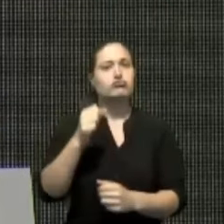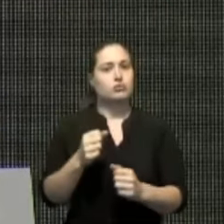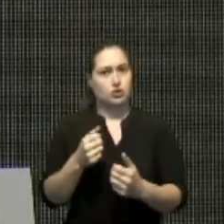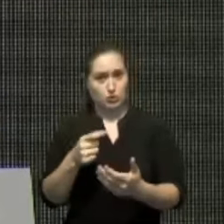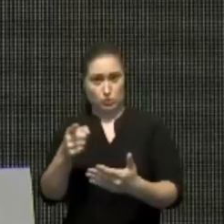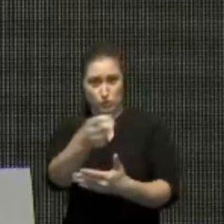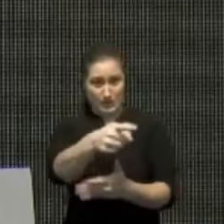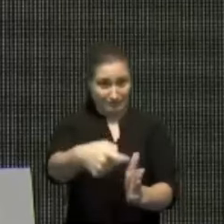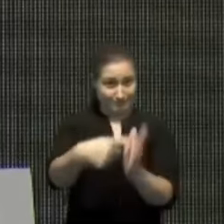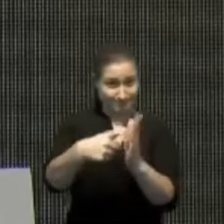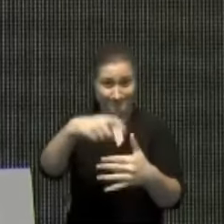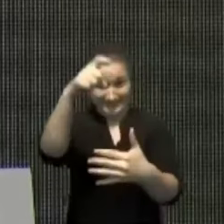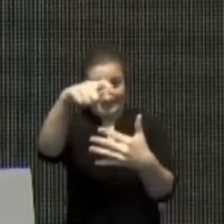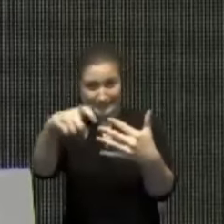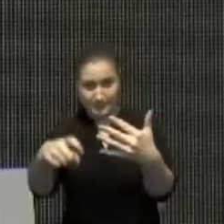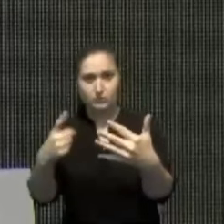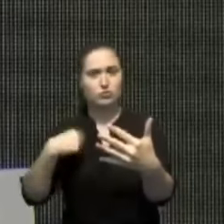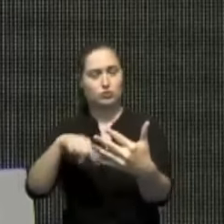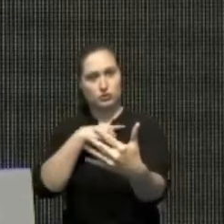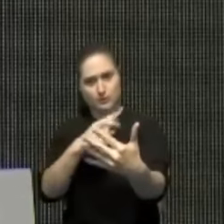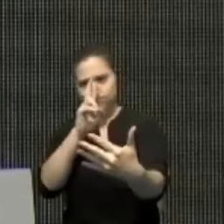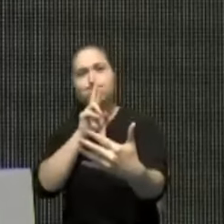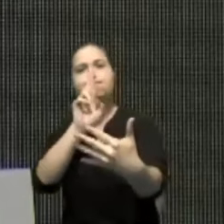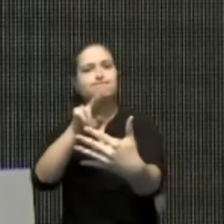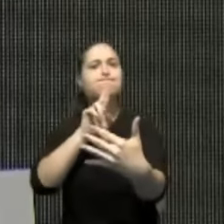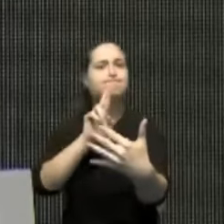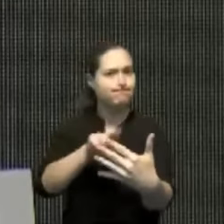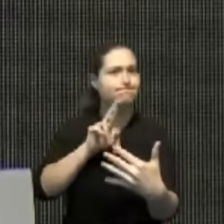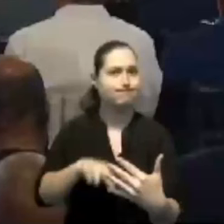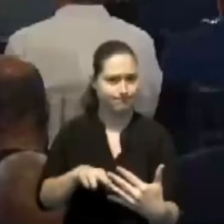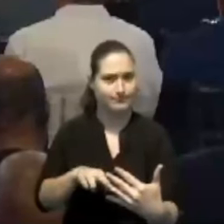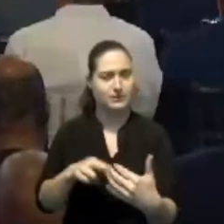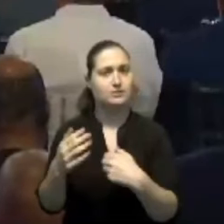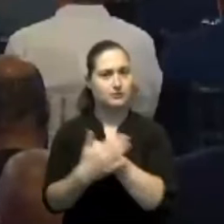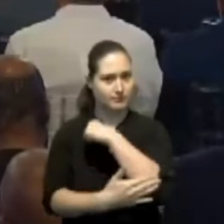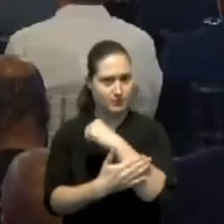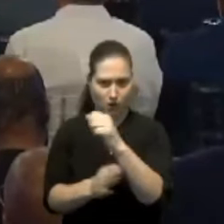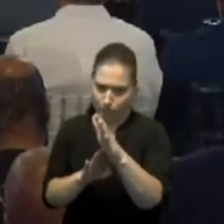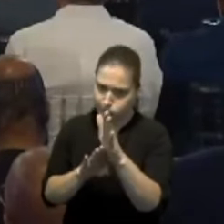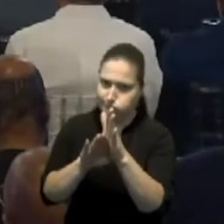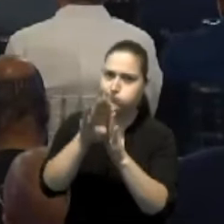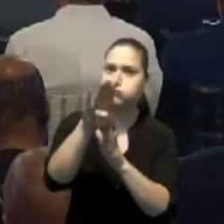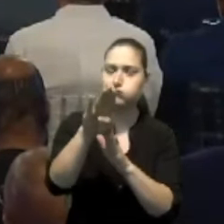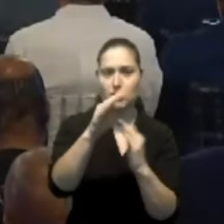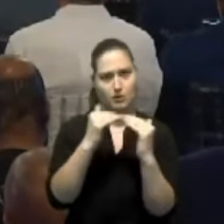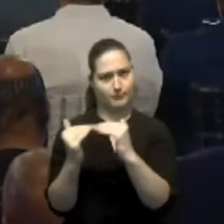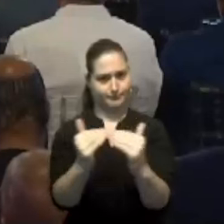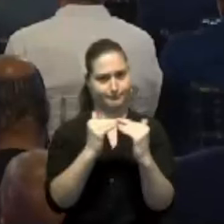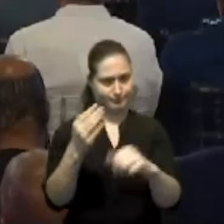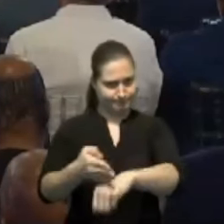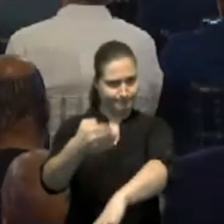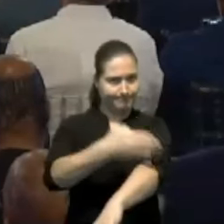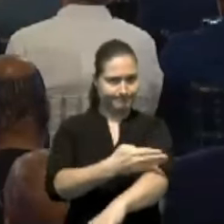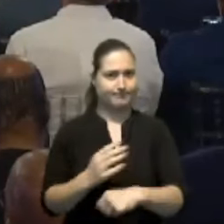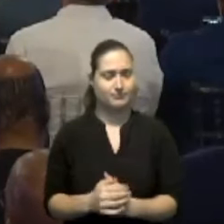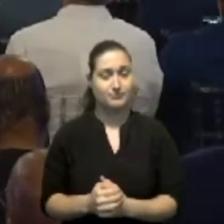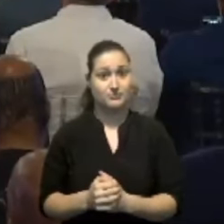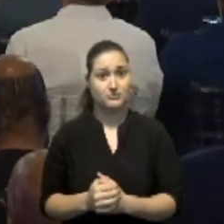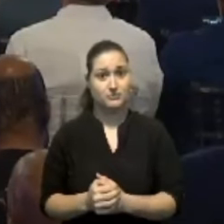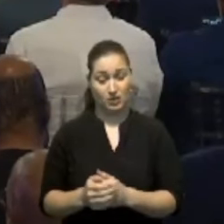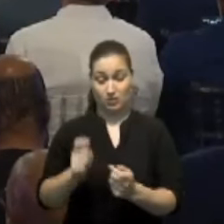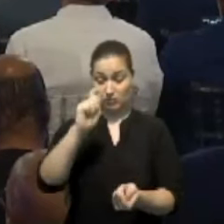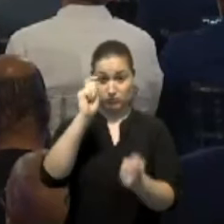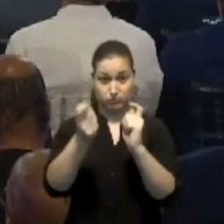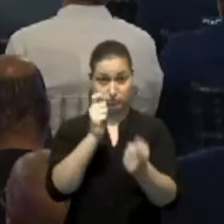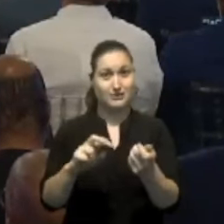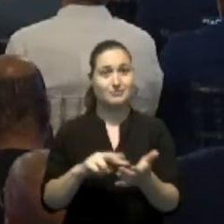a estas demandas y nos permita ser un país más desarrollado y equitativo. Esta reforma no es un